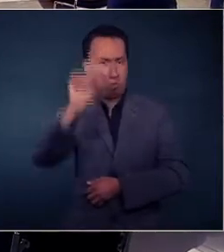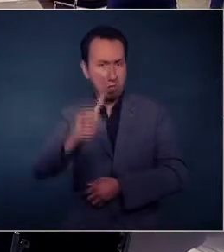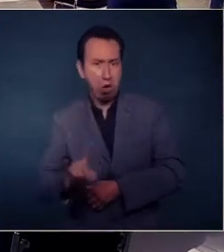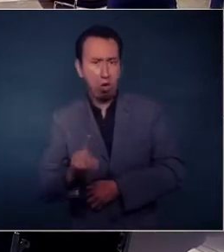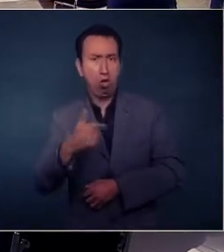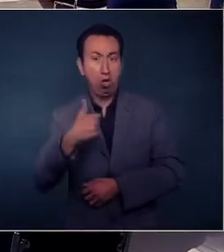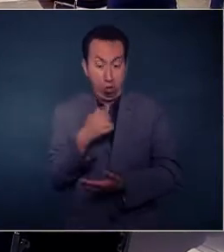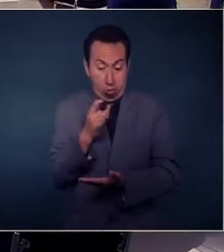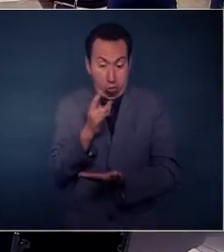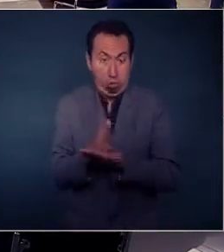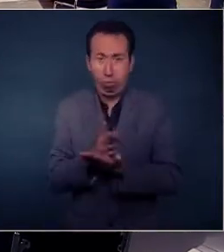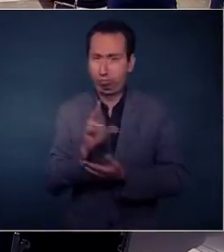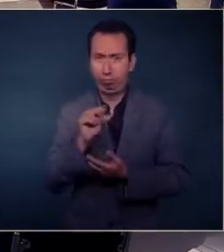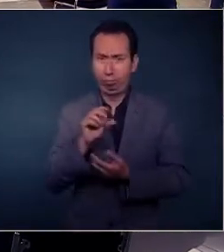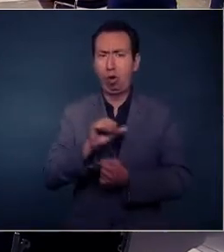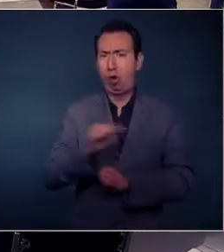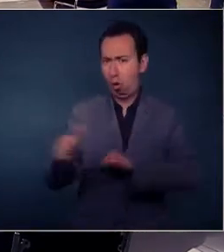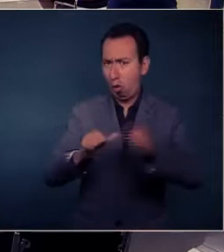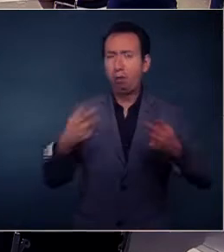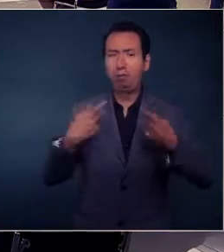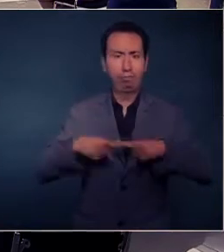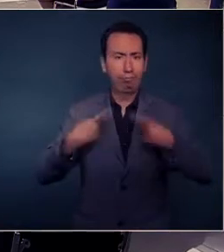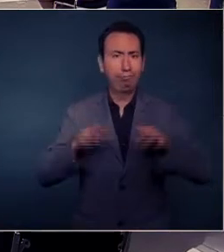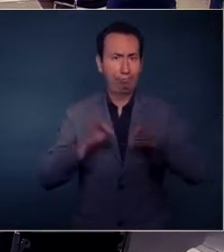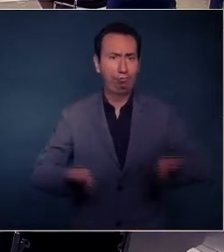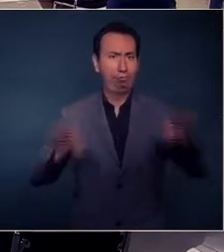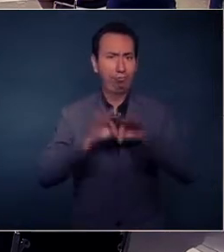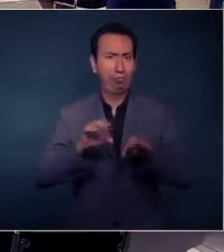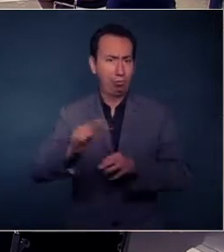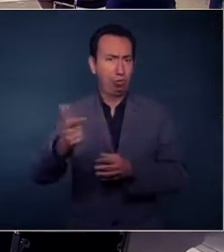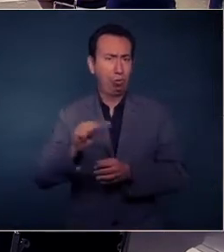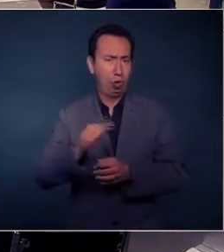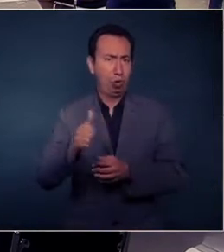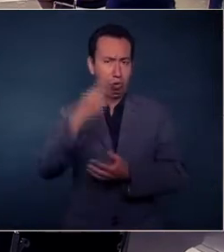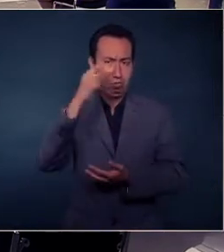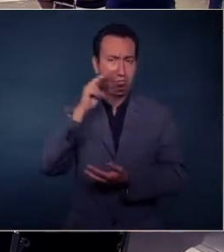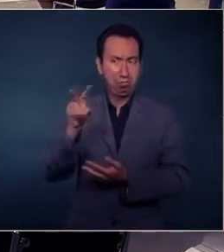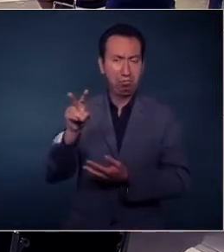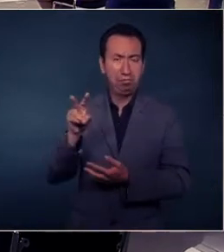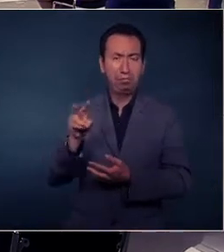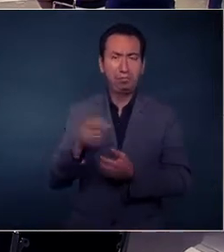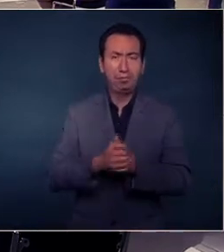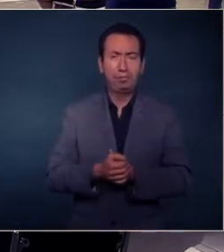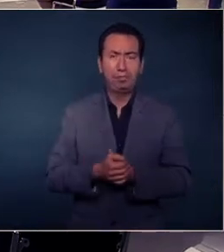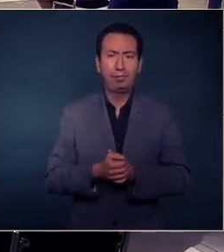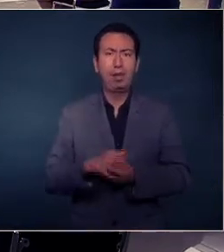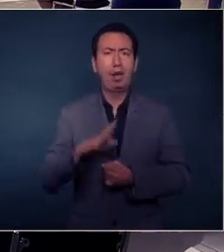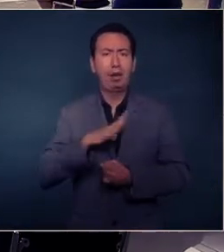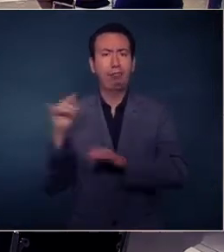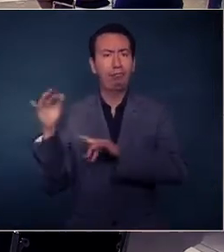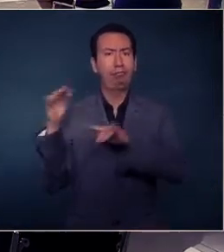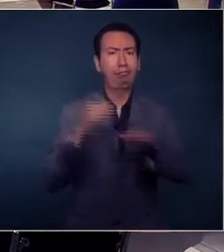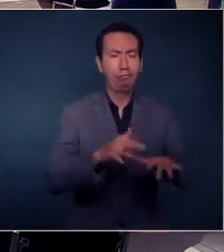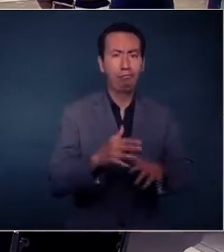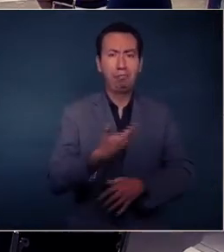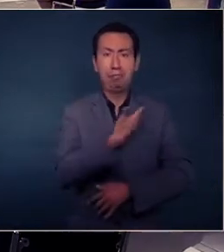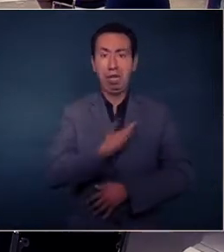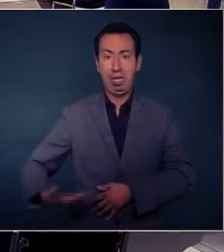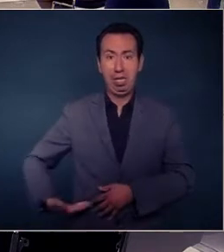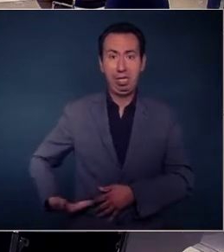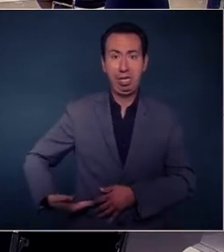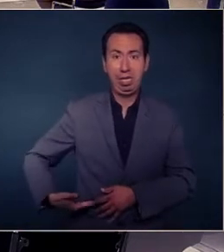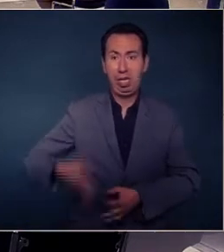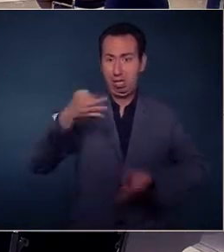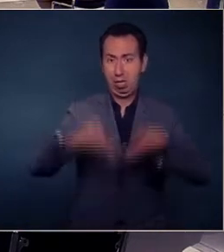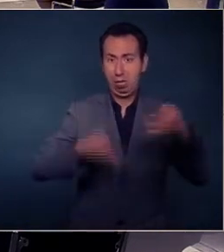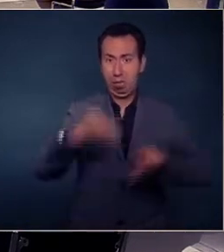Y no solo yo, hay que destacar, no sé si existe otra mesa, ya no lo dirá el secretario, pero también asiste el presidente del Tribunal de Justicia del